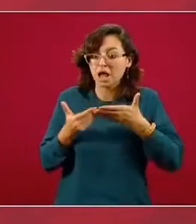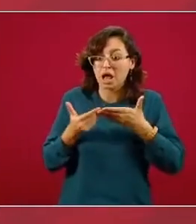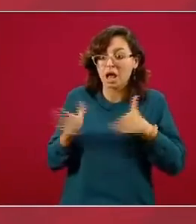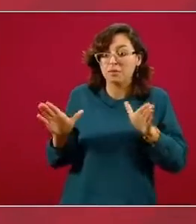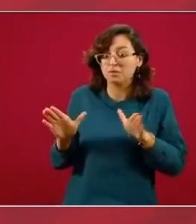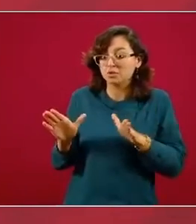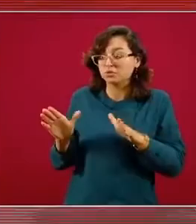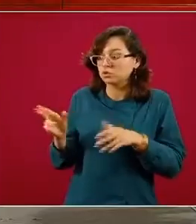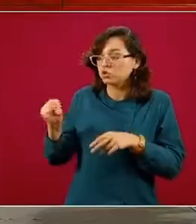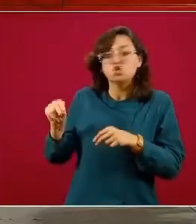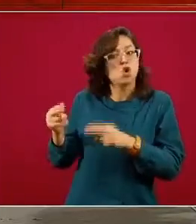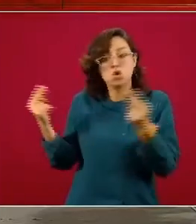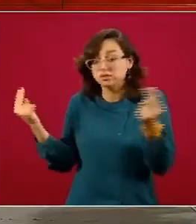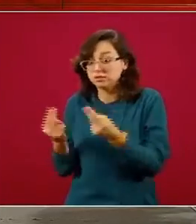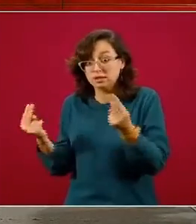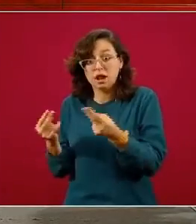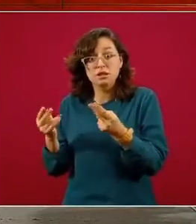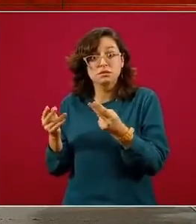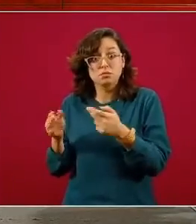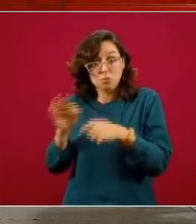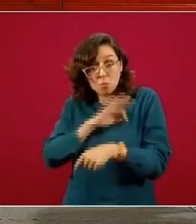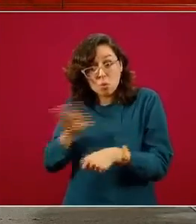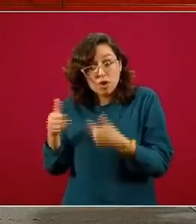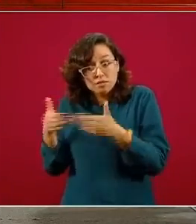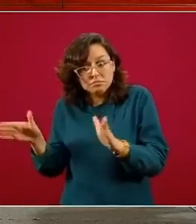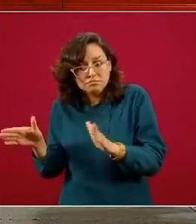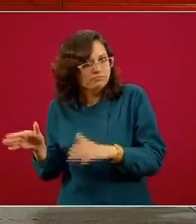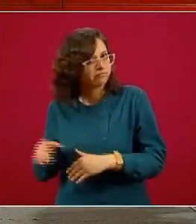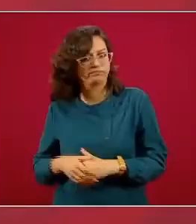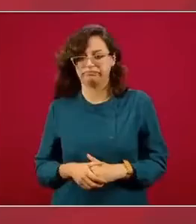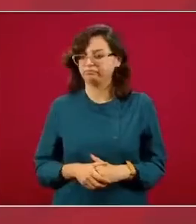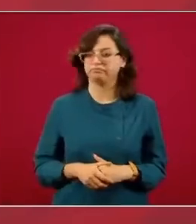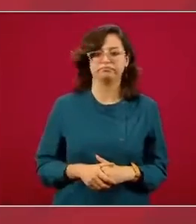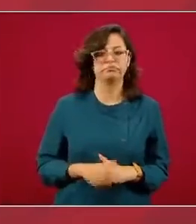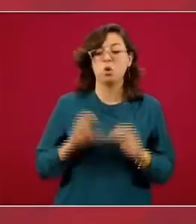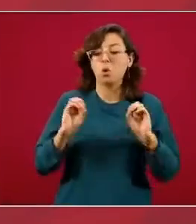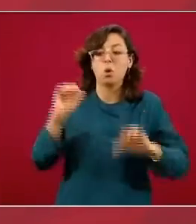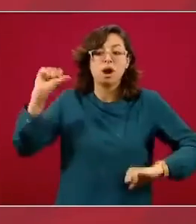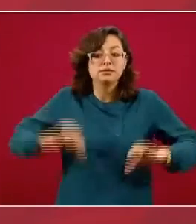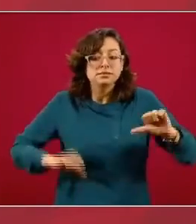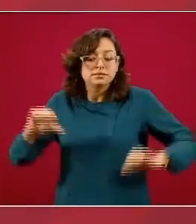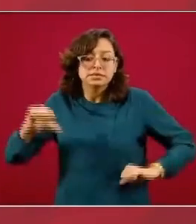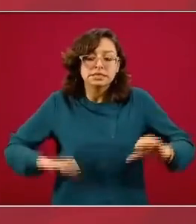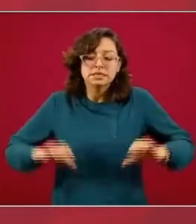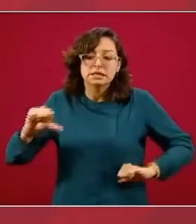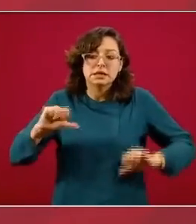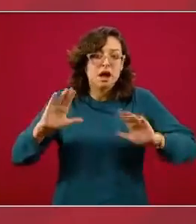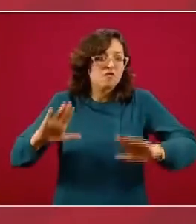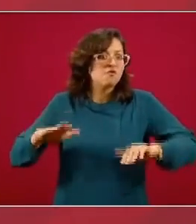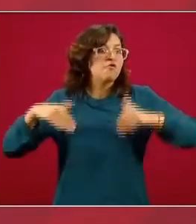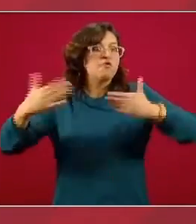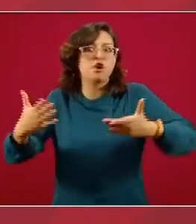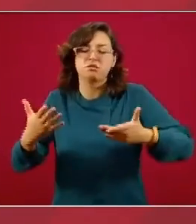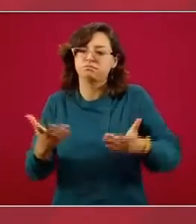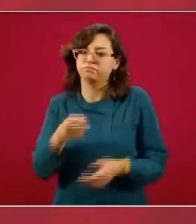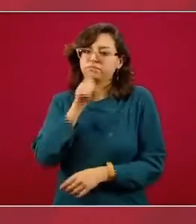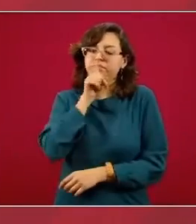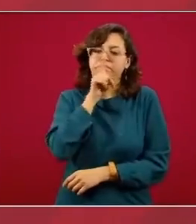empresas que hacen actividades no esenciales o se empiecen a realizar actividades en el espacio público.